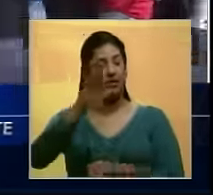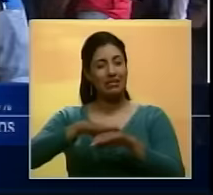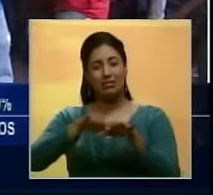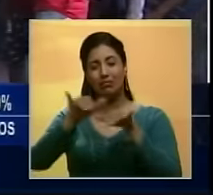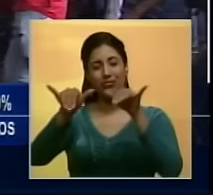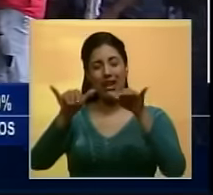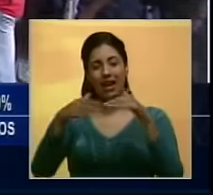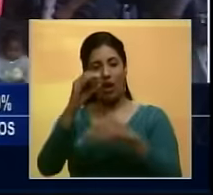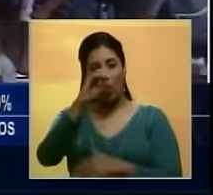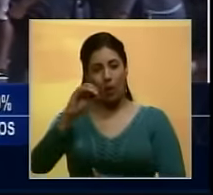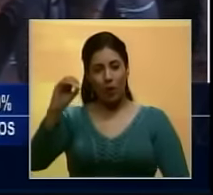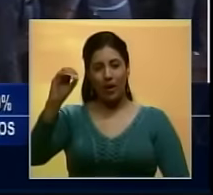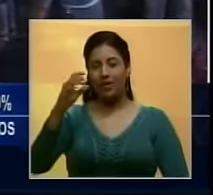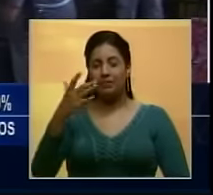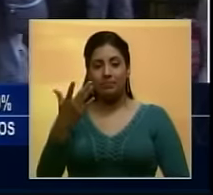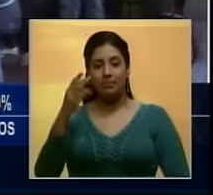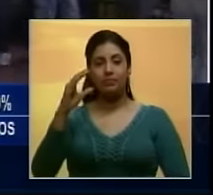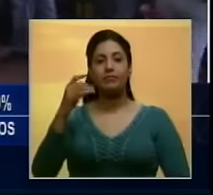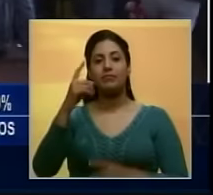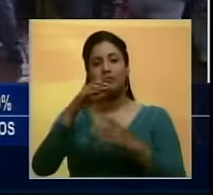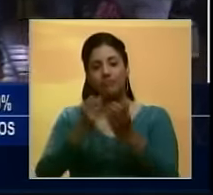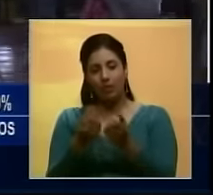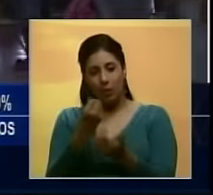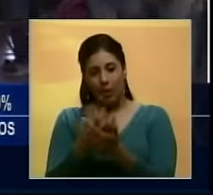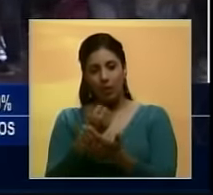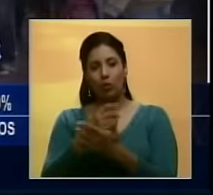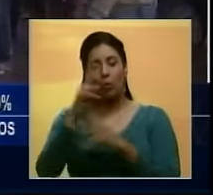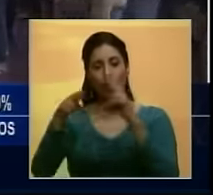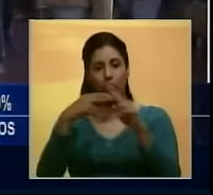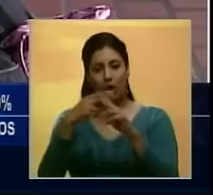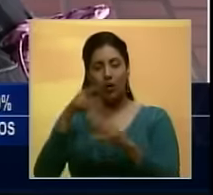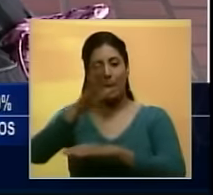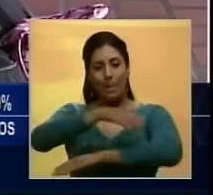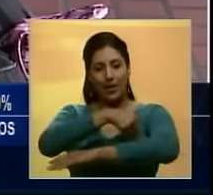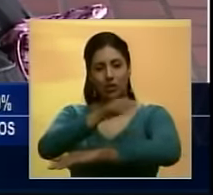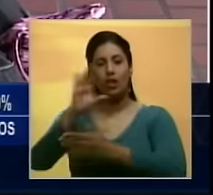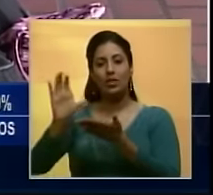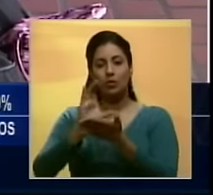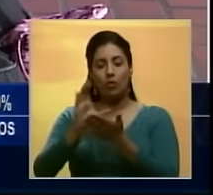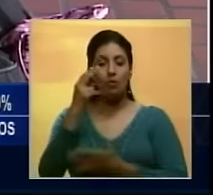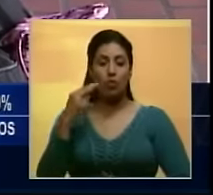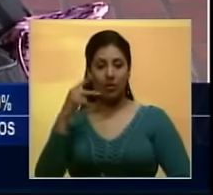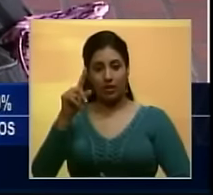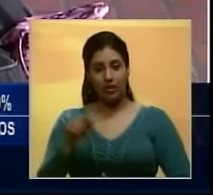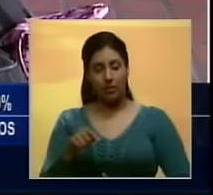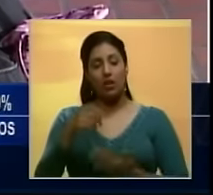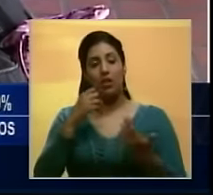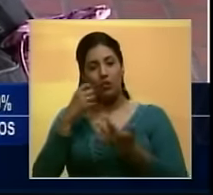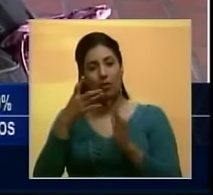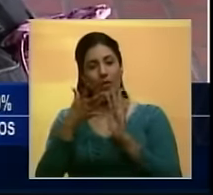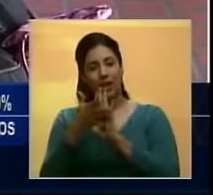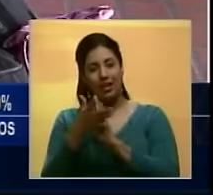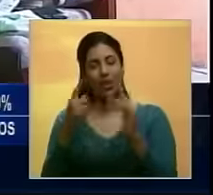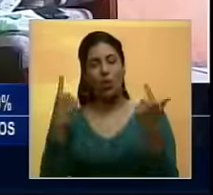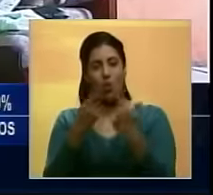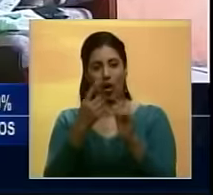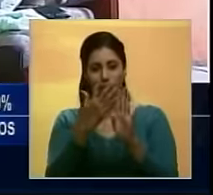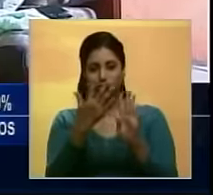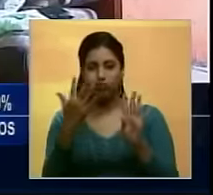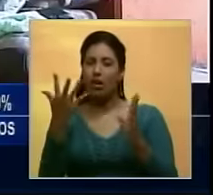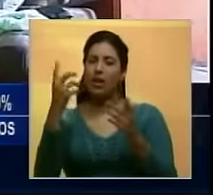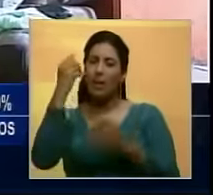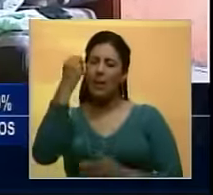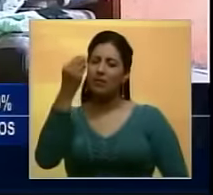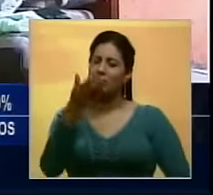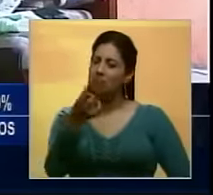solicitados al oriente son Carupano, Puerto de la Cruz, Barcelona y Ciudad Bolívar. Pero vamos a escuchar a la gente, esa que está en cola en estos momentos, a ver qué